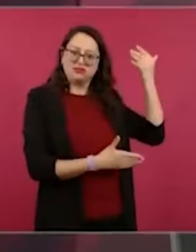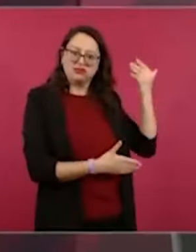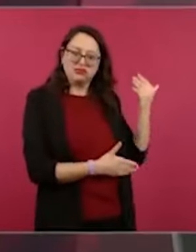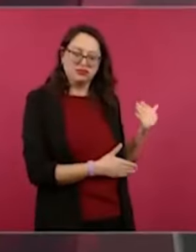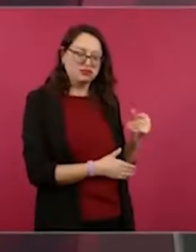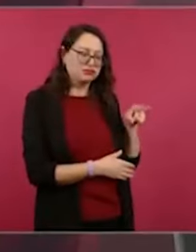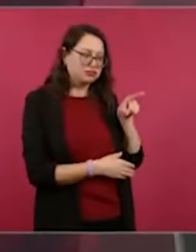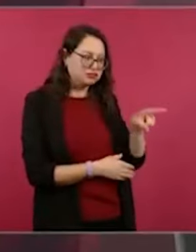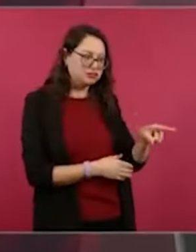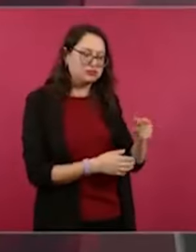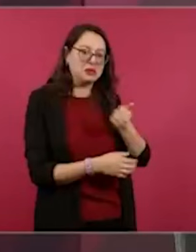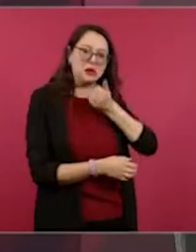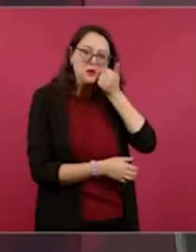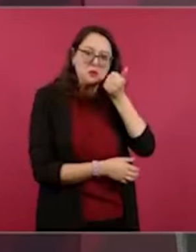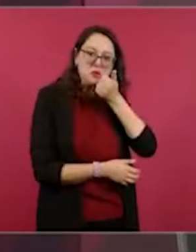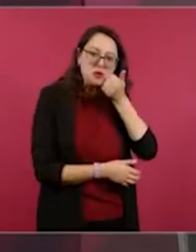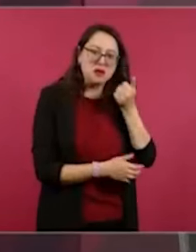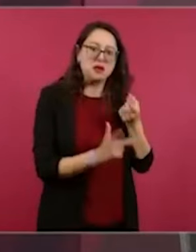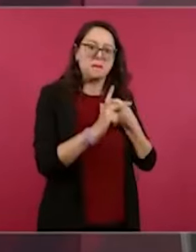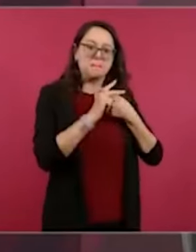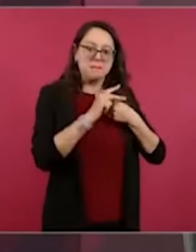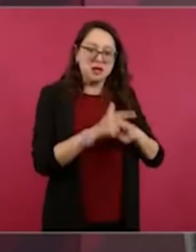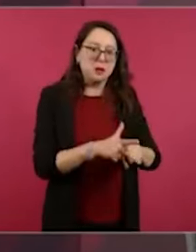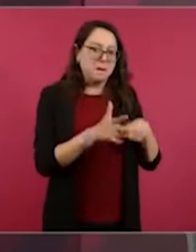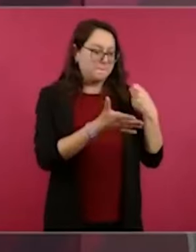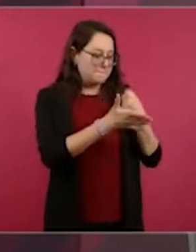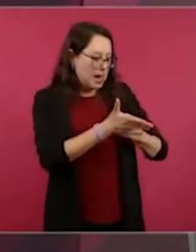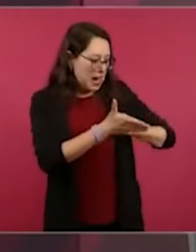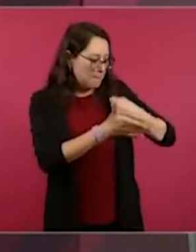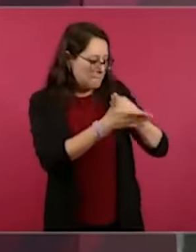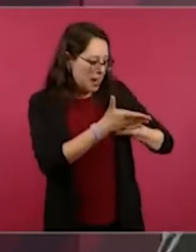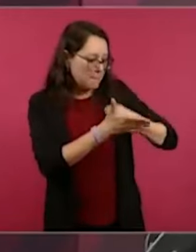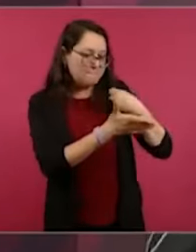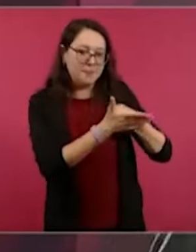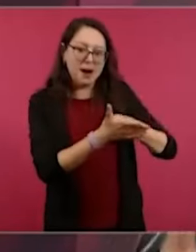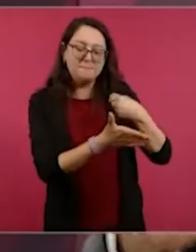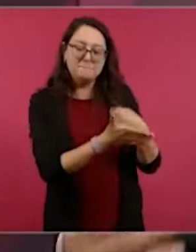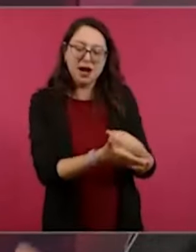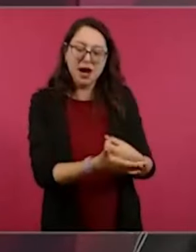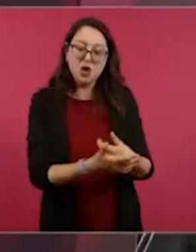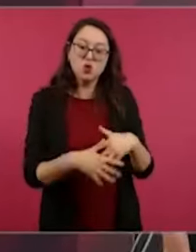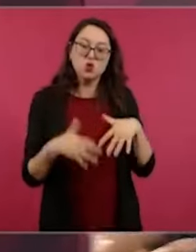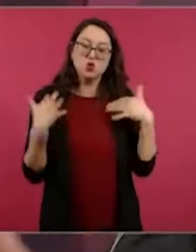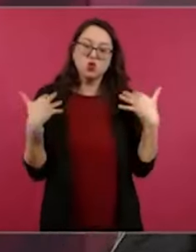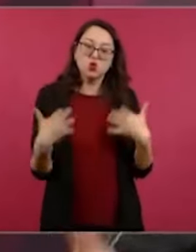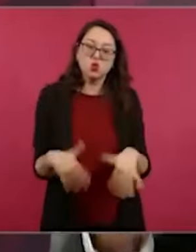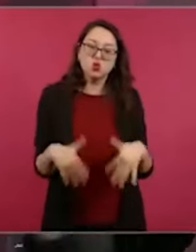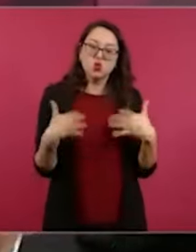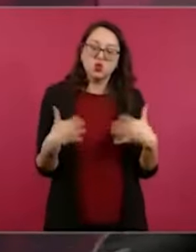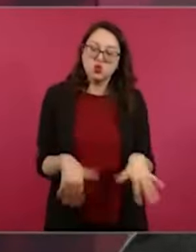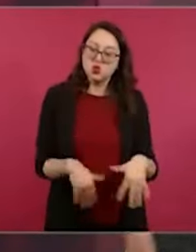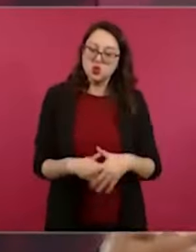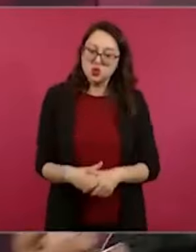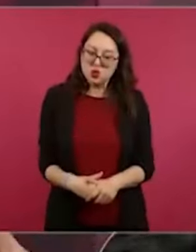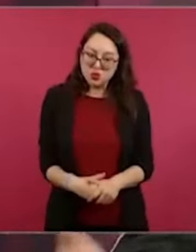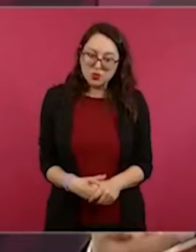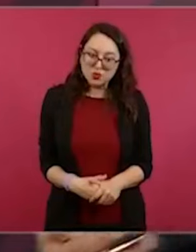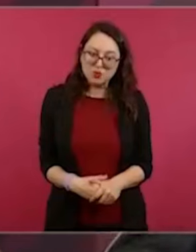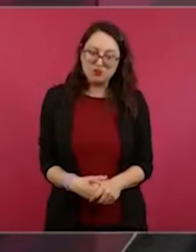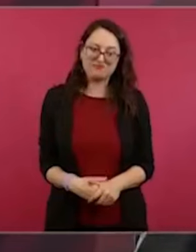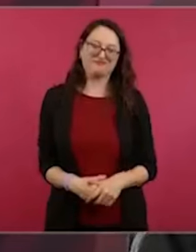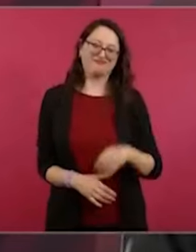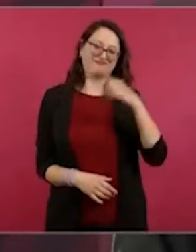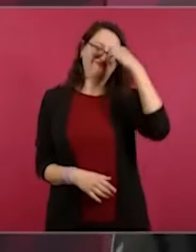es una mujer con mucha